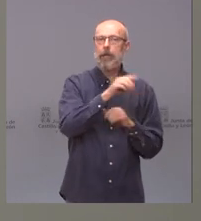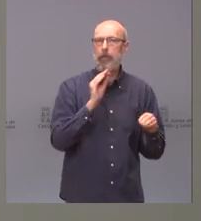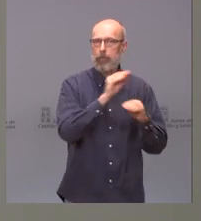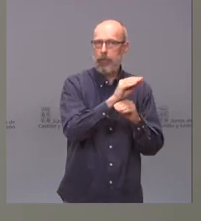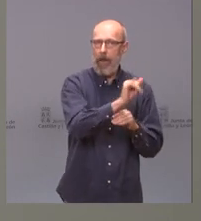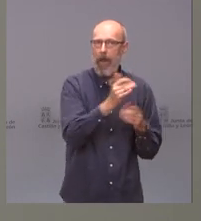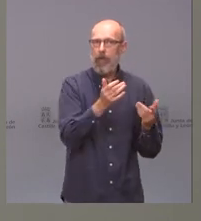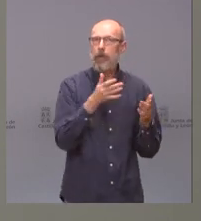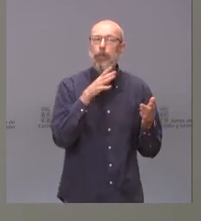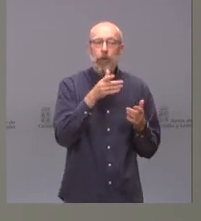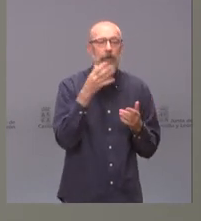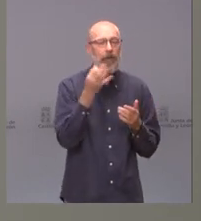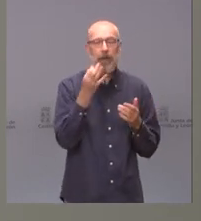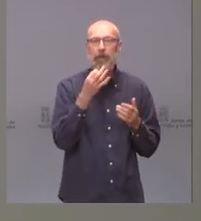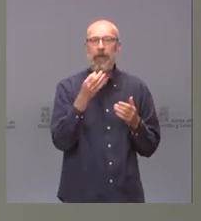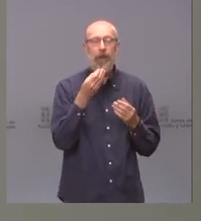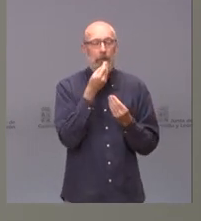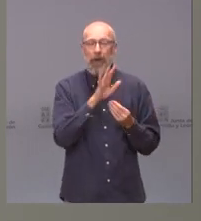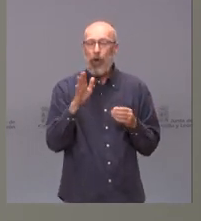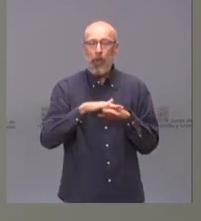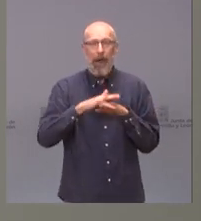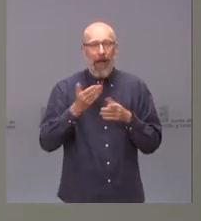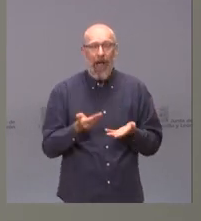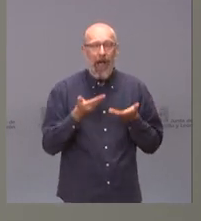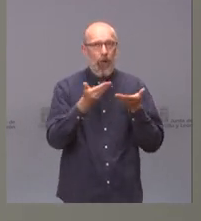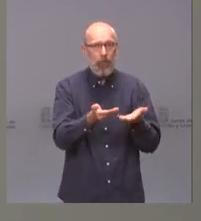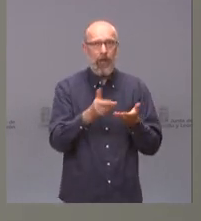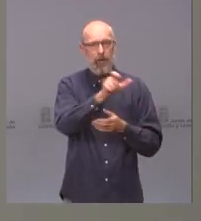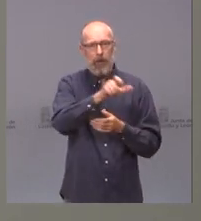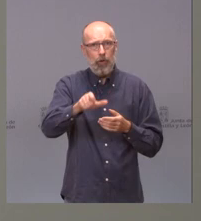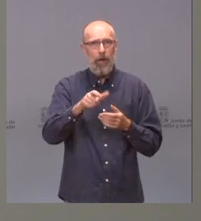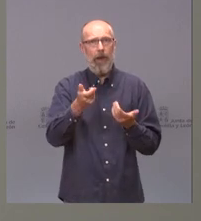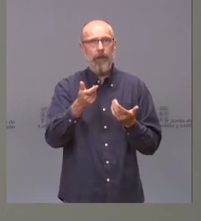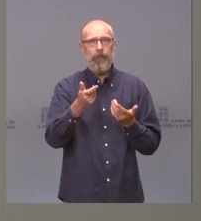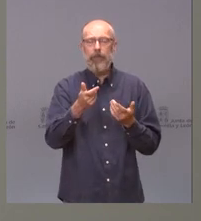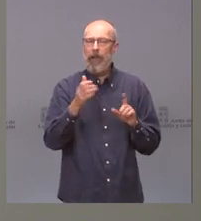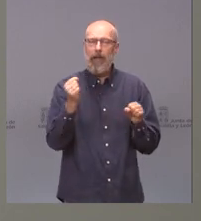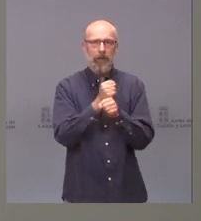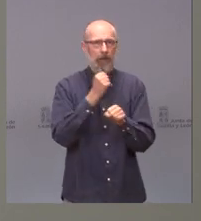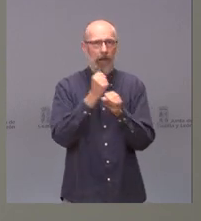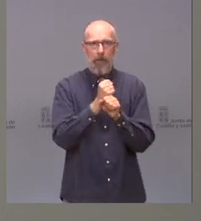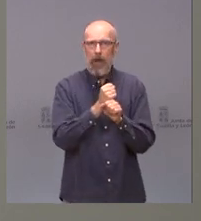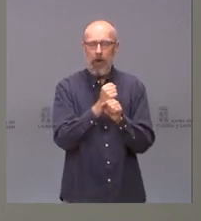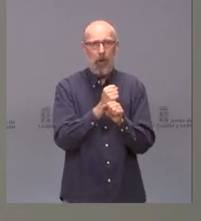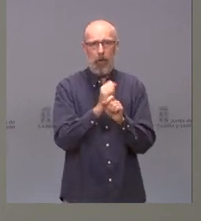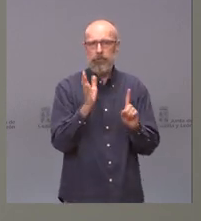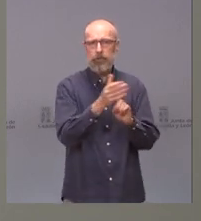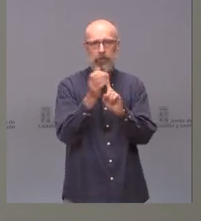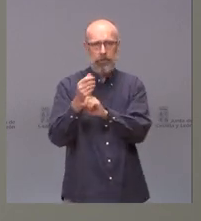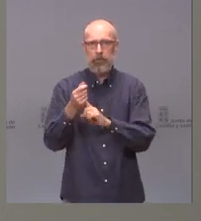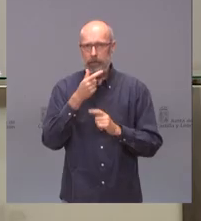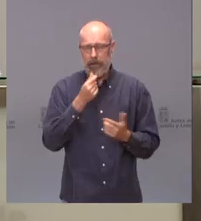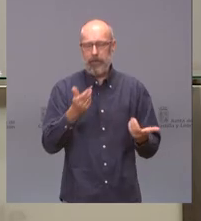de ayudar a la clase obrera y ayudarnos a los obreros, ayudar a los obreros de nuestra comunidad es ayudarles a que tengan empleo.